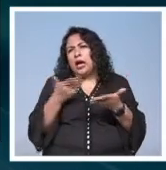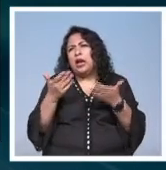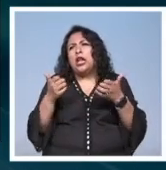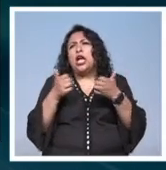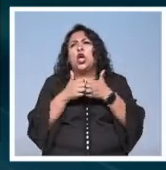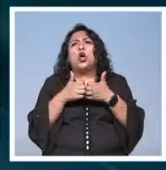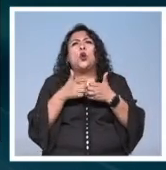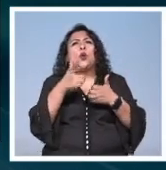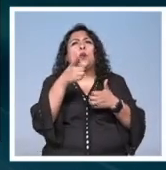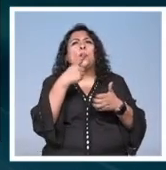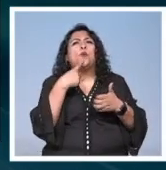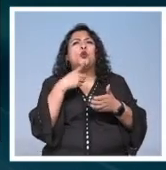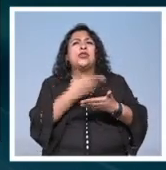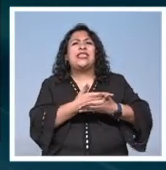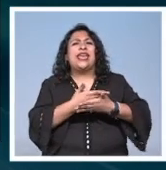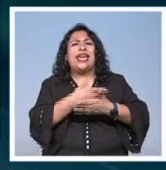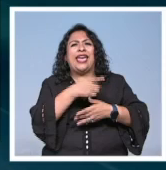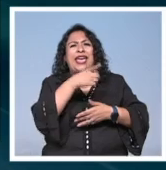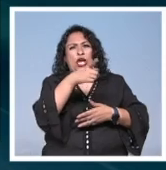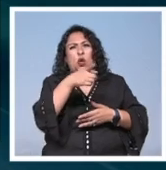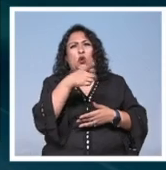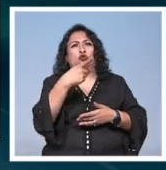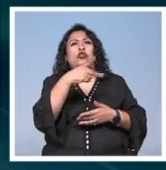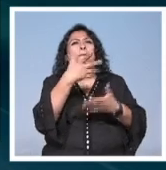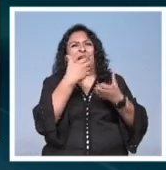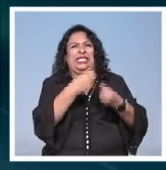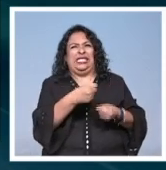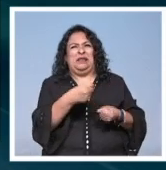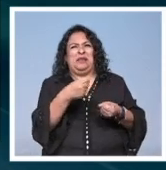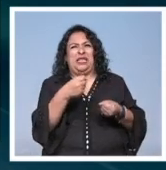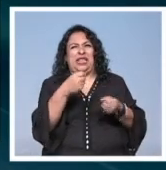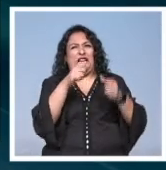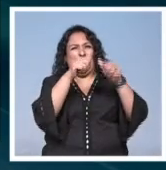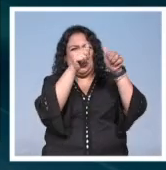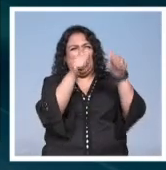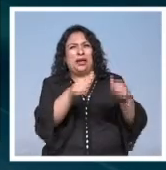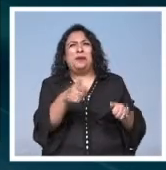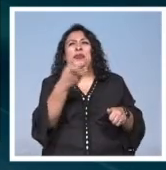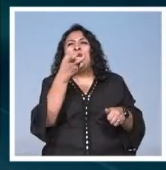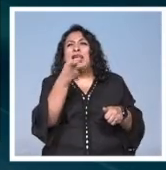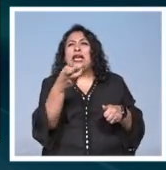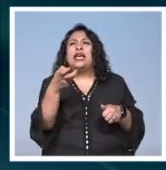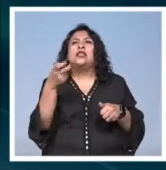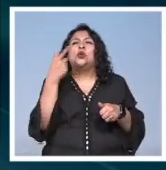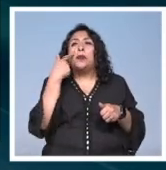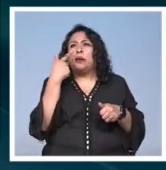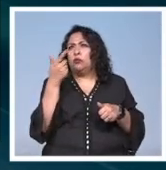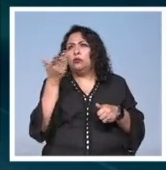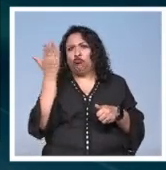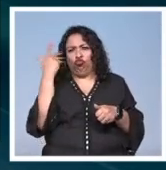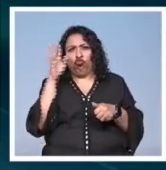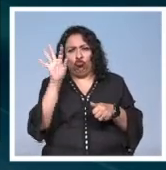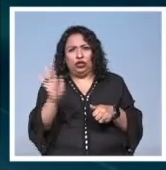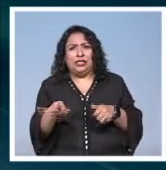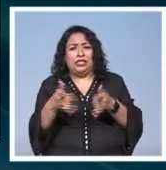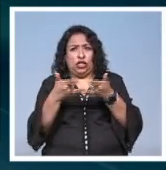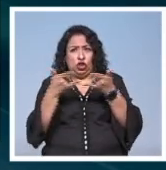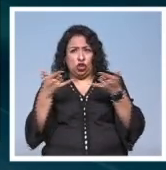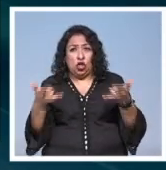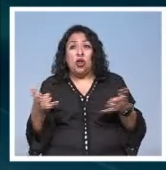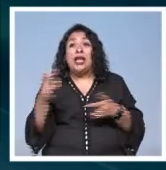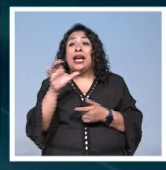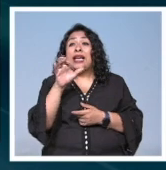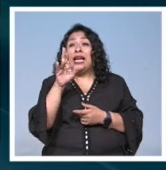un maniquí de maximiliano y este detalle es una estilización de un hecho histórico y es que